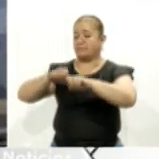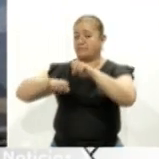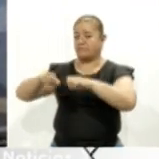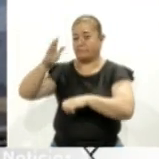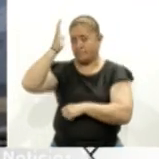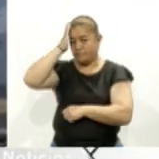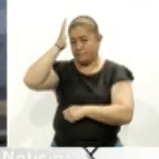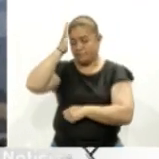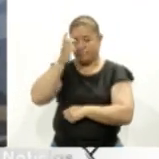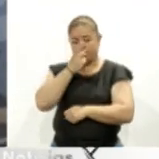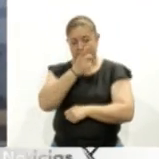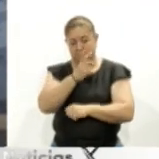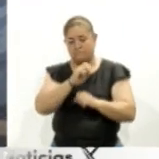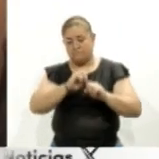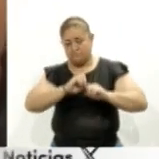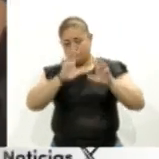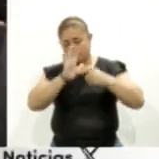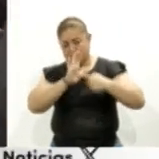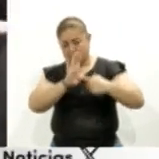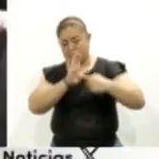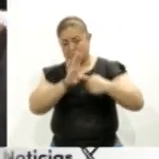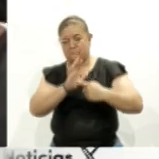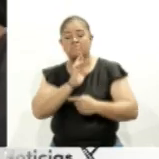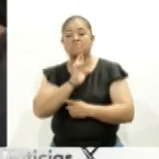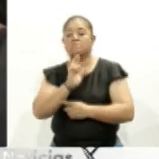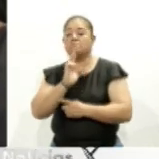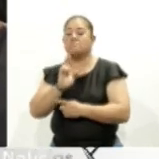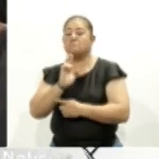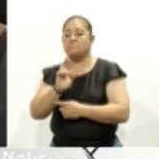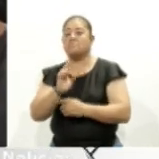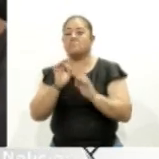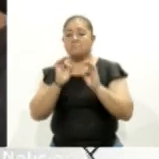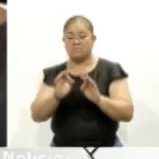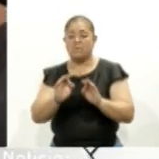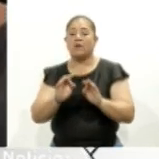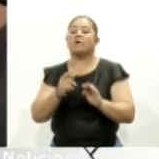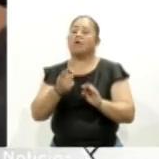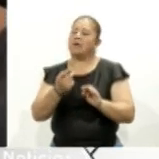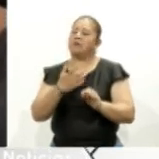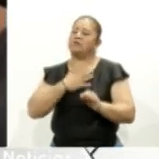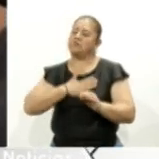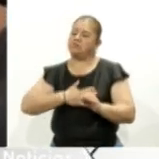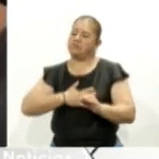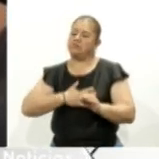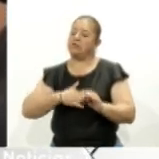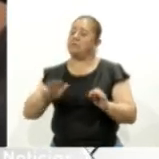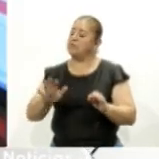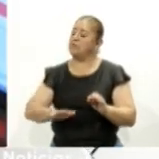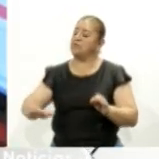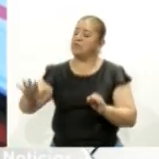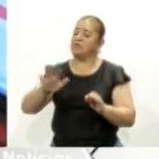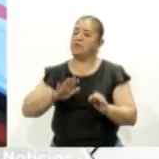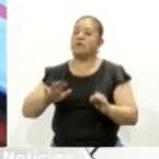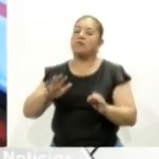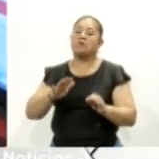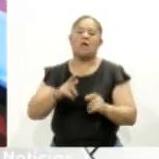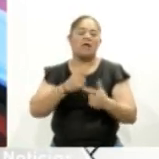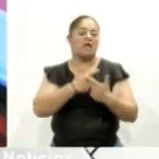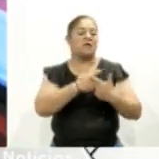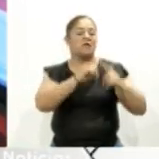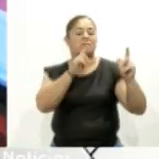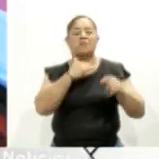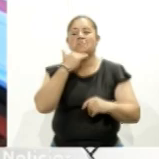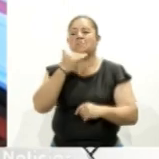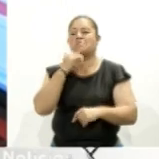y la rendición de cuentas son pilares fundamentales para generar una sociedad más justa y libre de prácticas corruptas. Para Coracyt